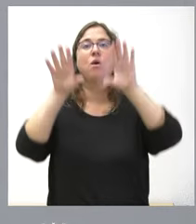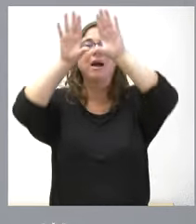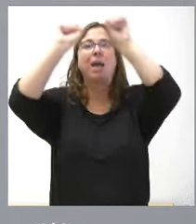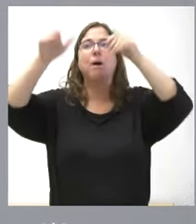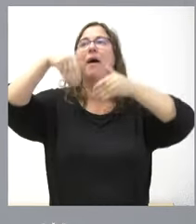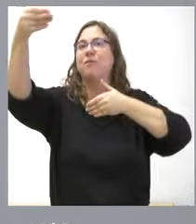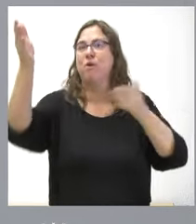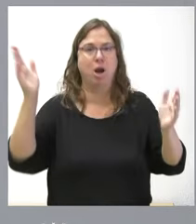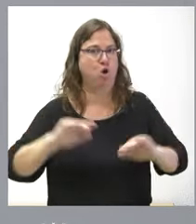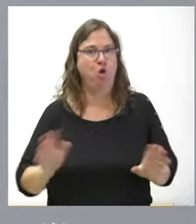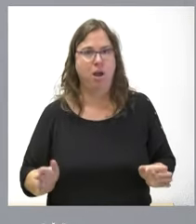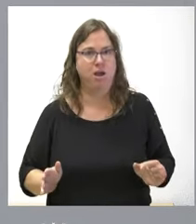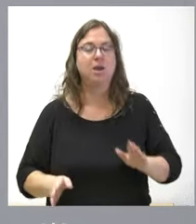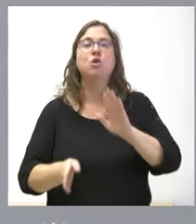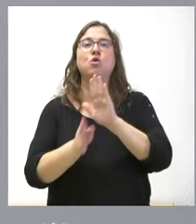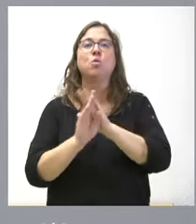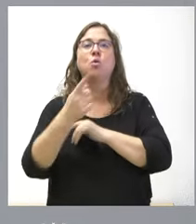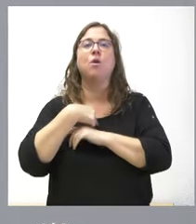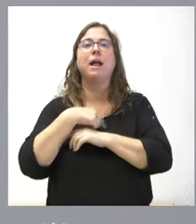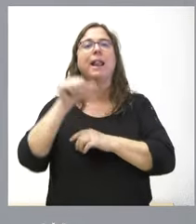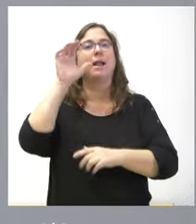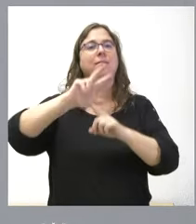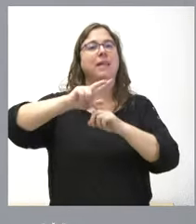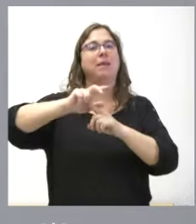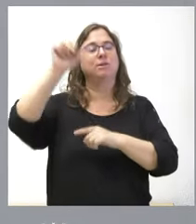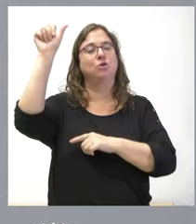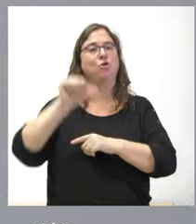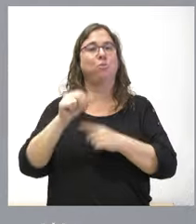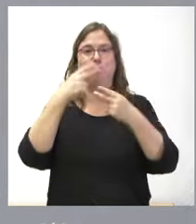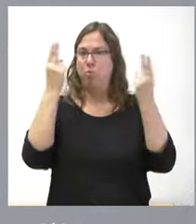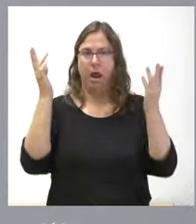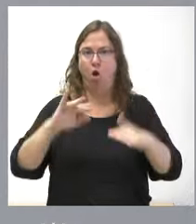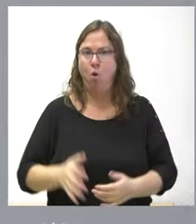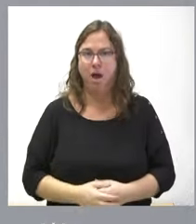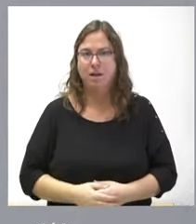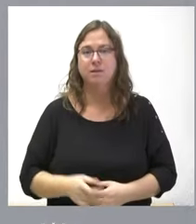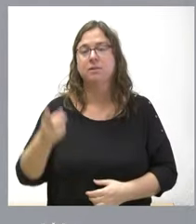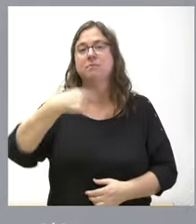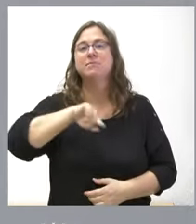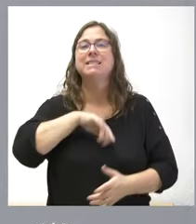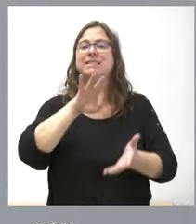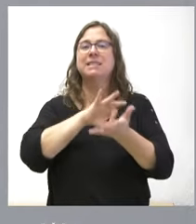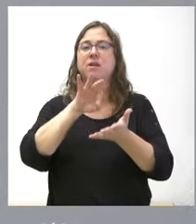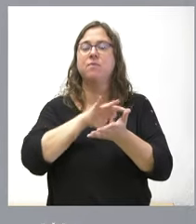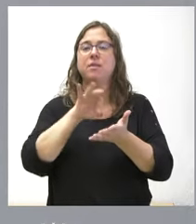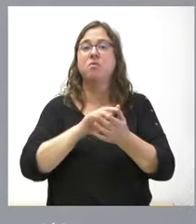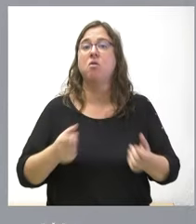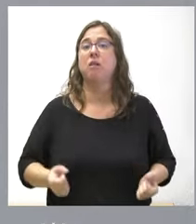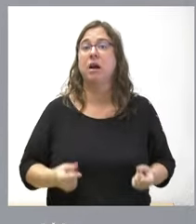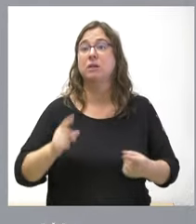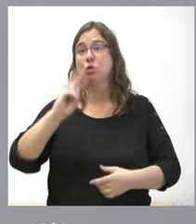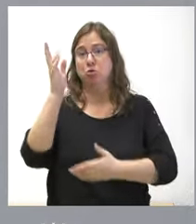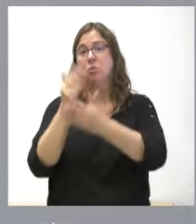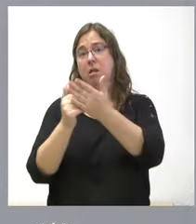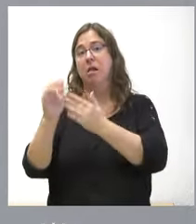seguimos sin tener una televisión autonómica pública sin tener los servicios y gastos que sí tienen otras